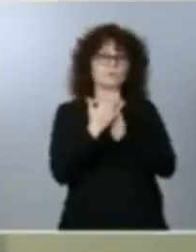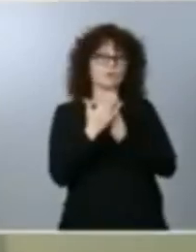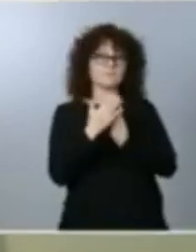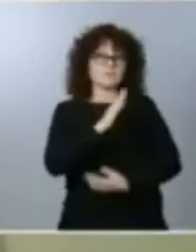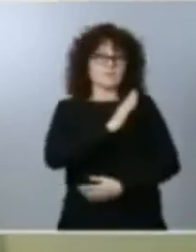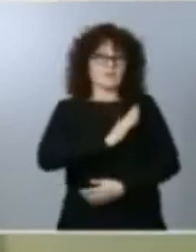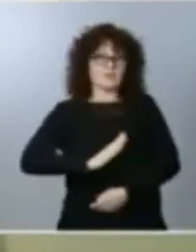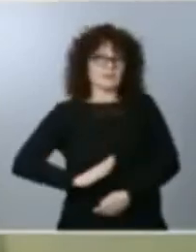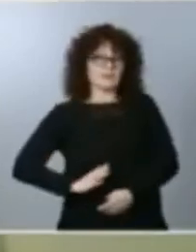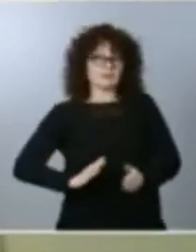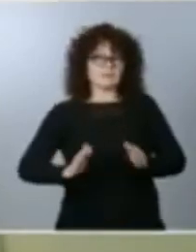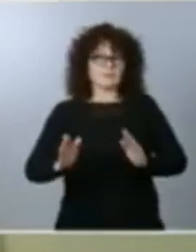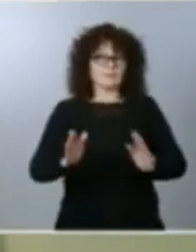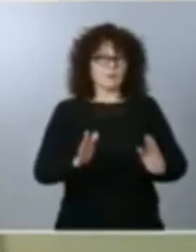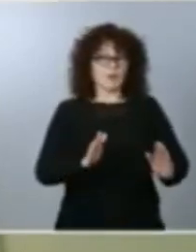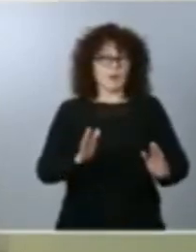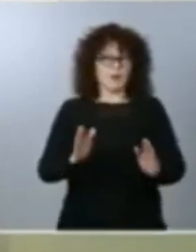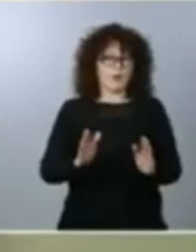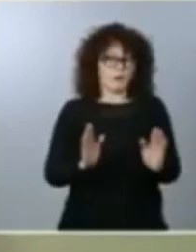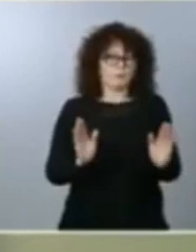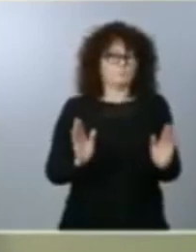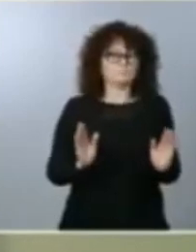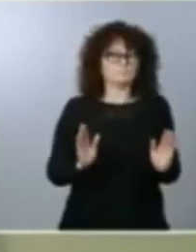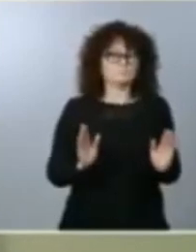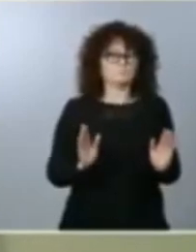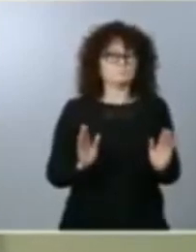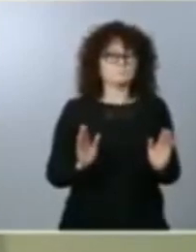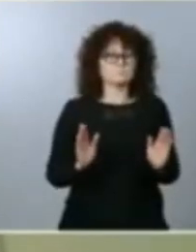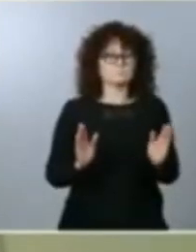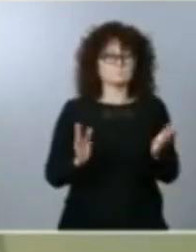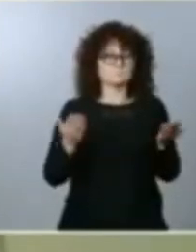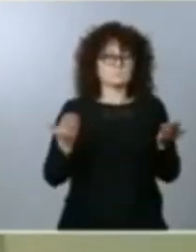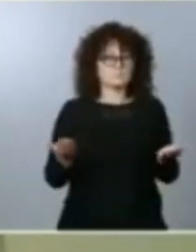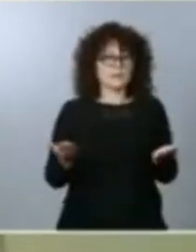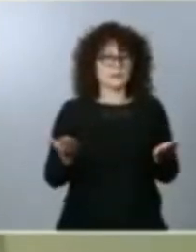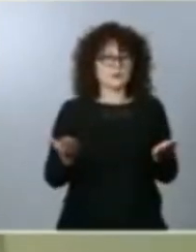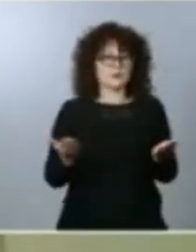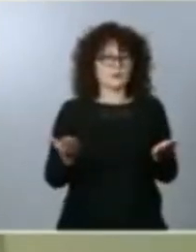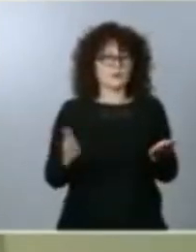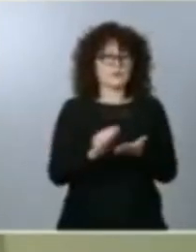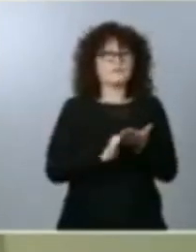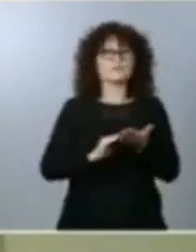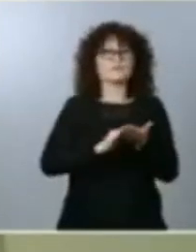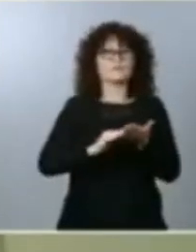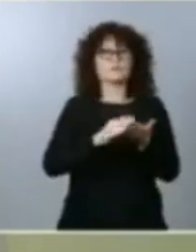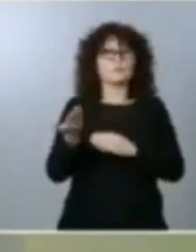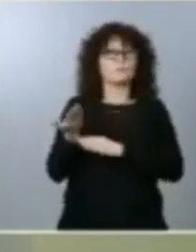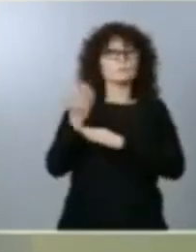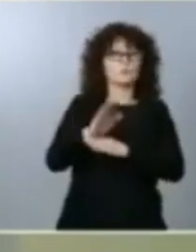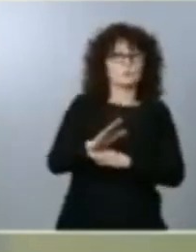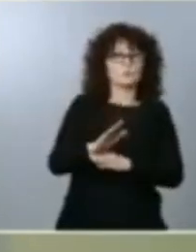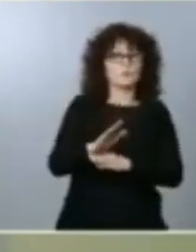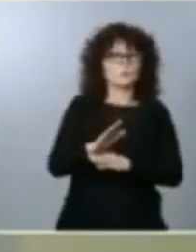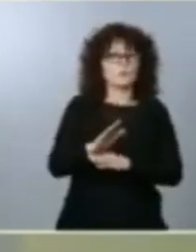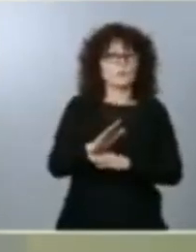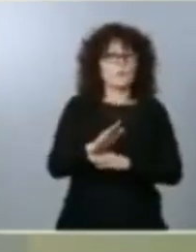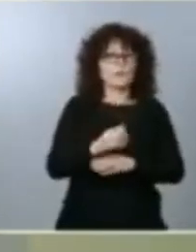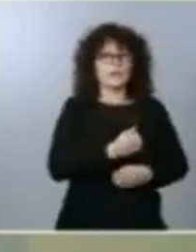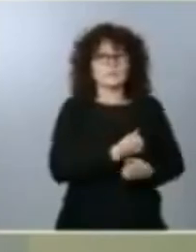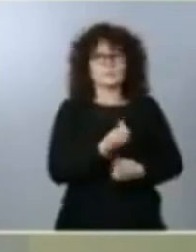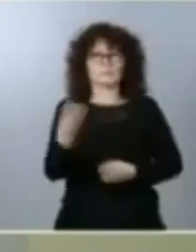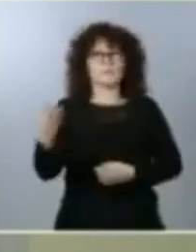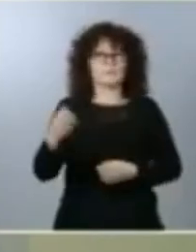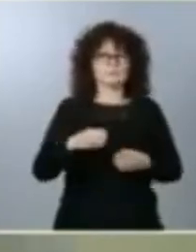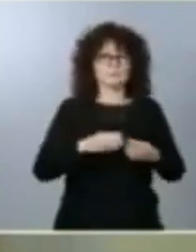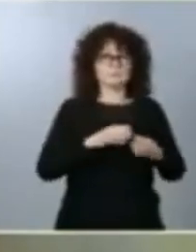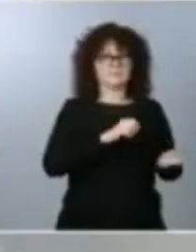dado de momento es provisional qué solución propone para los miles de migrantes que han llegado en Cayuco a las islas y